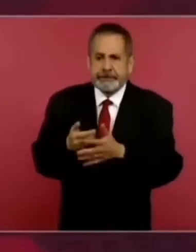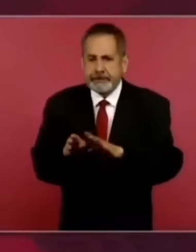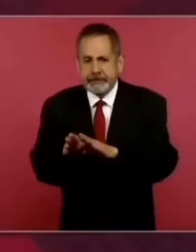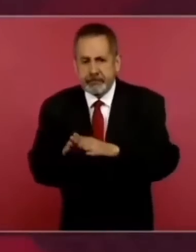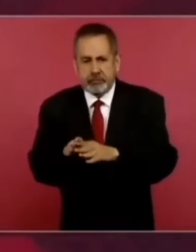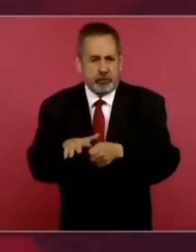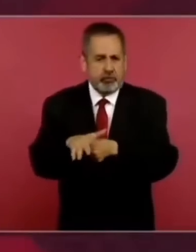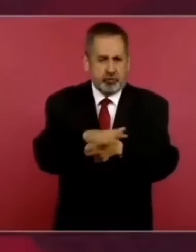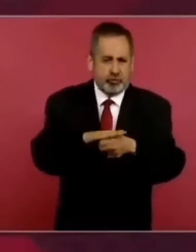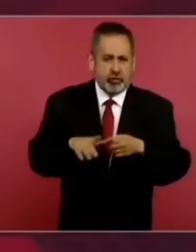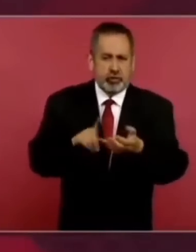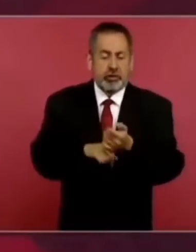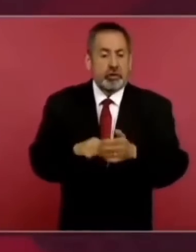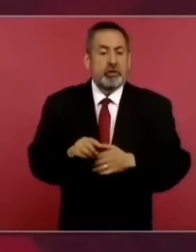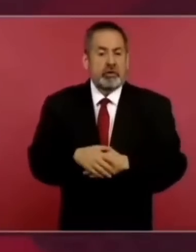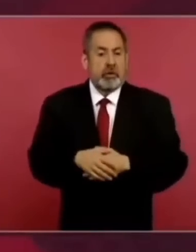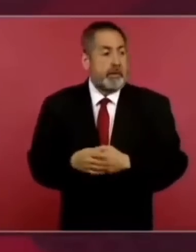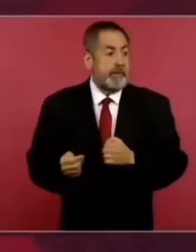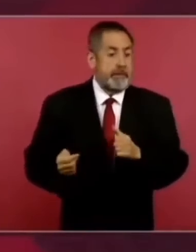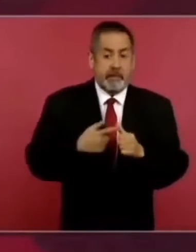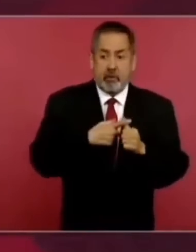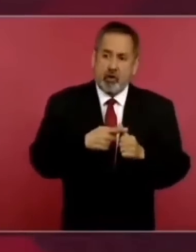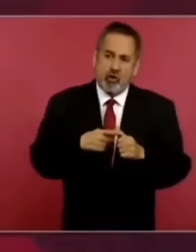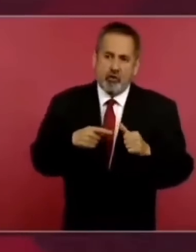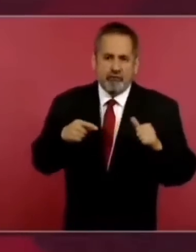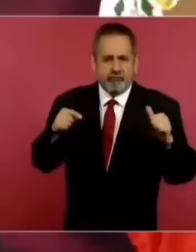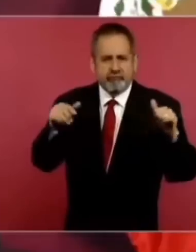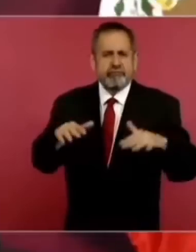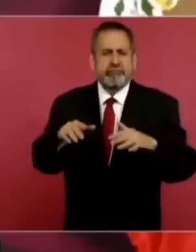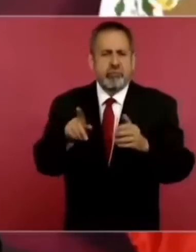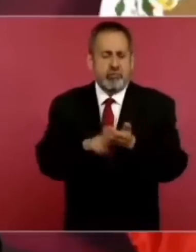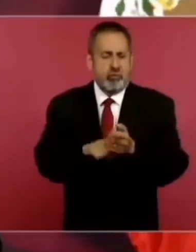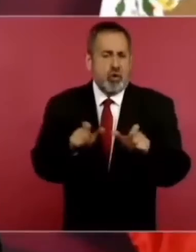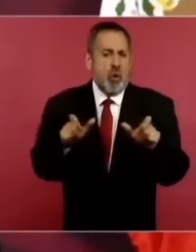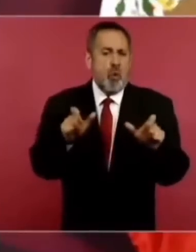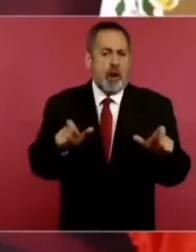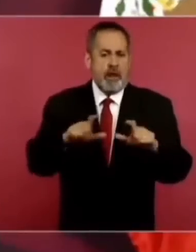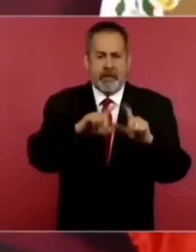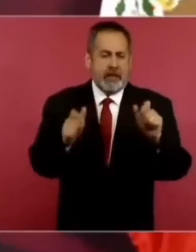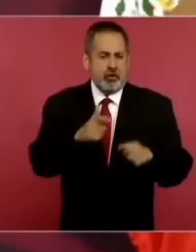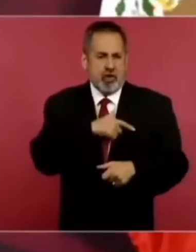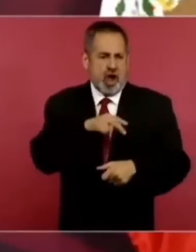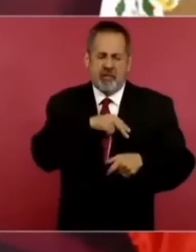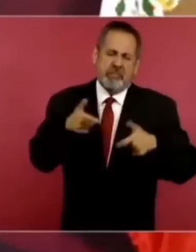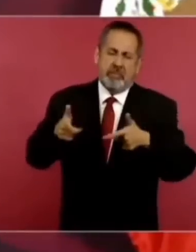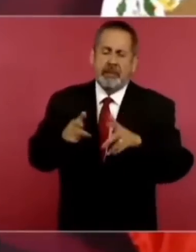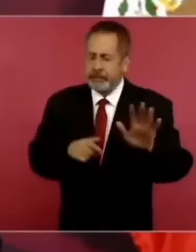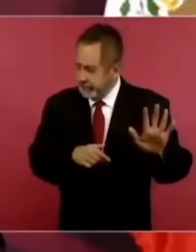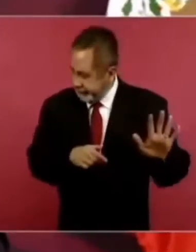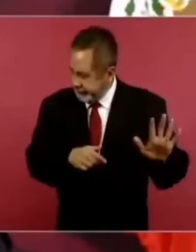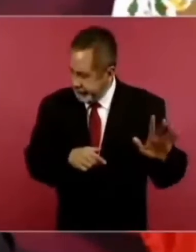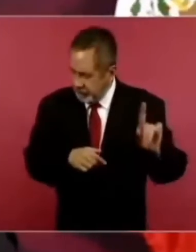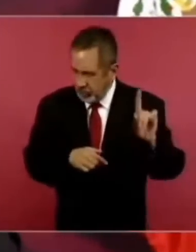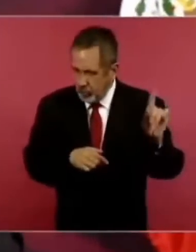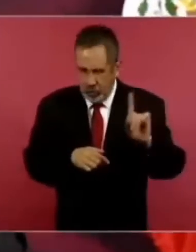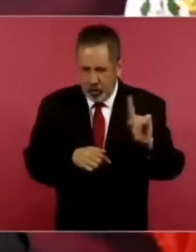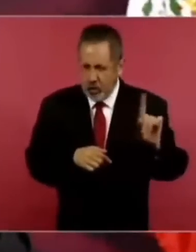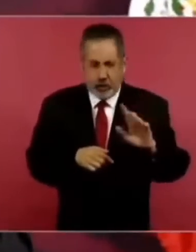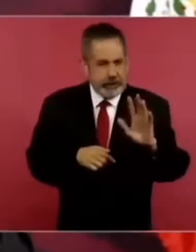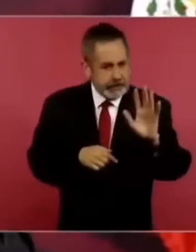locales fue de que entráramos con la Guardia Nacional del Ejército dijimos no, no,